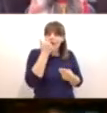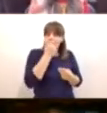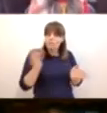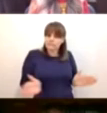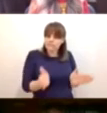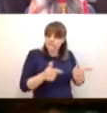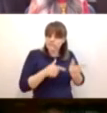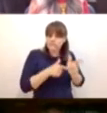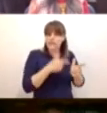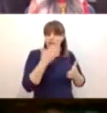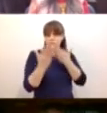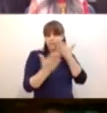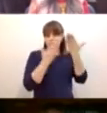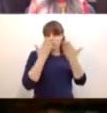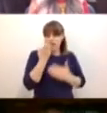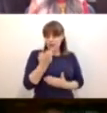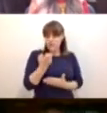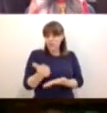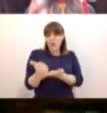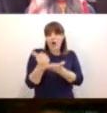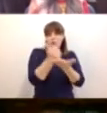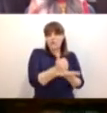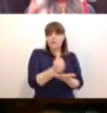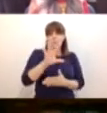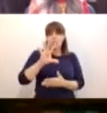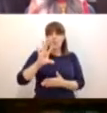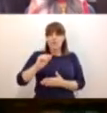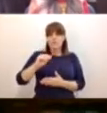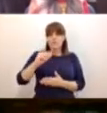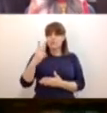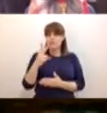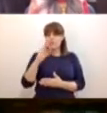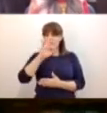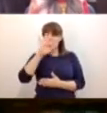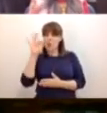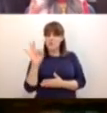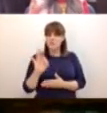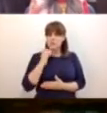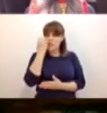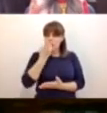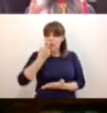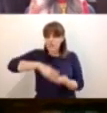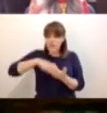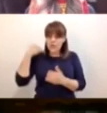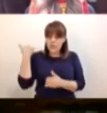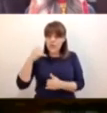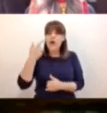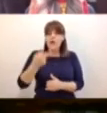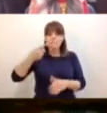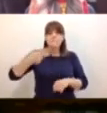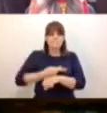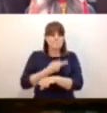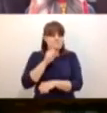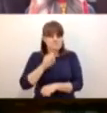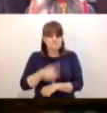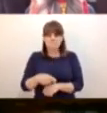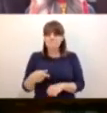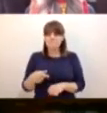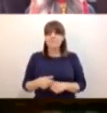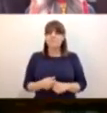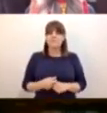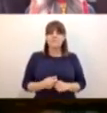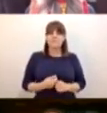Ello ocurrió en un 92% de las escuelas yucatecas de educación básica. La siguiente,